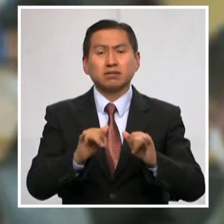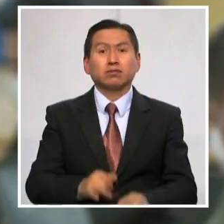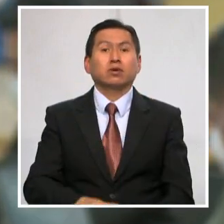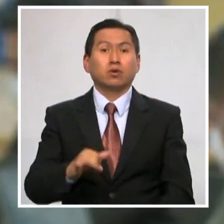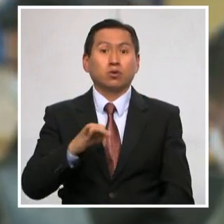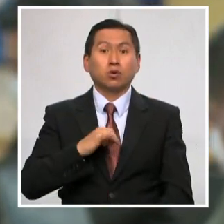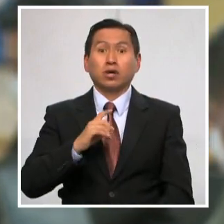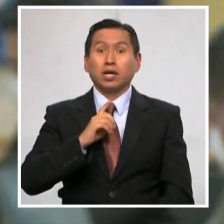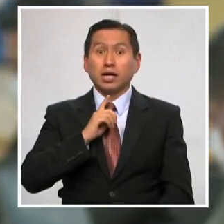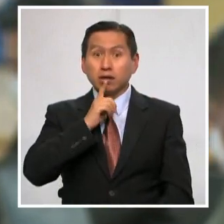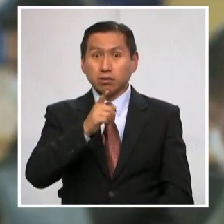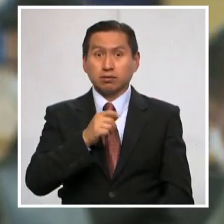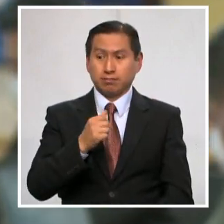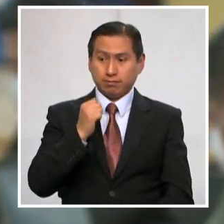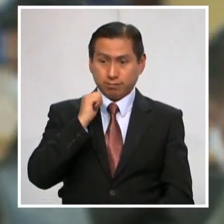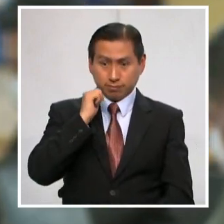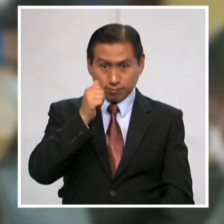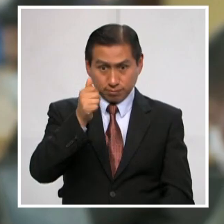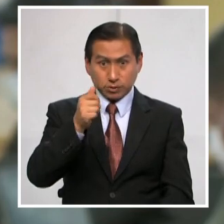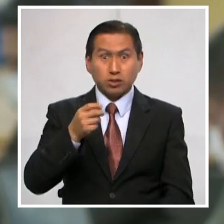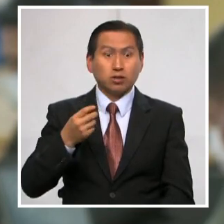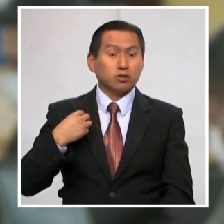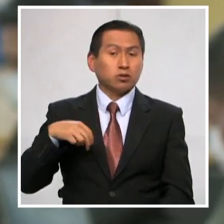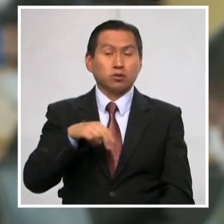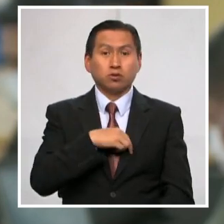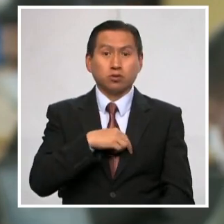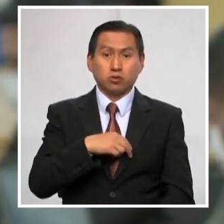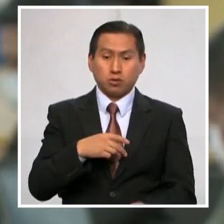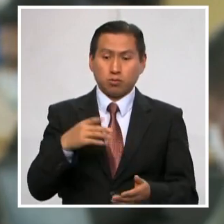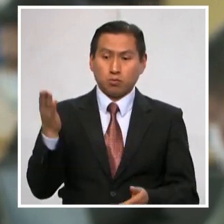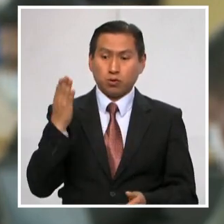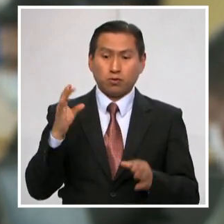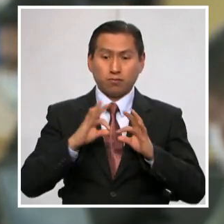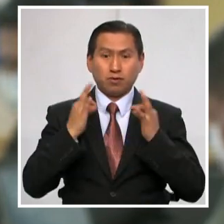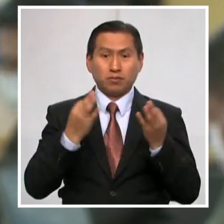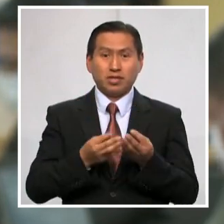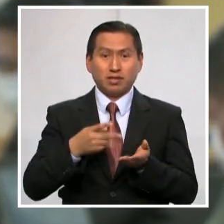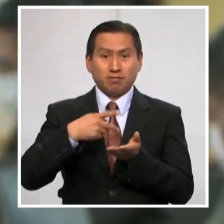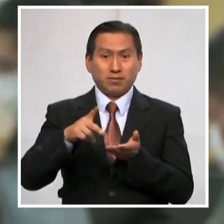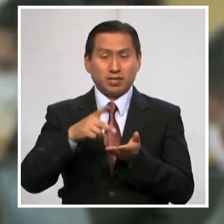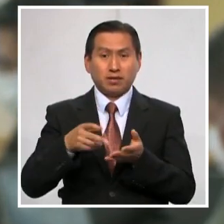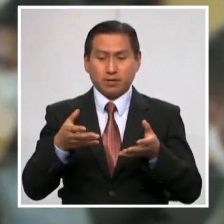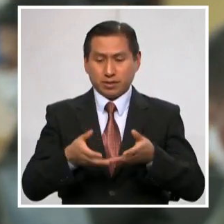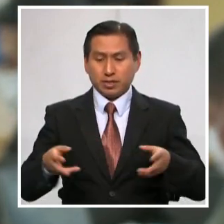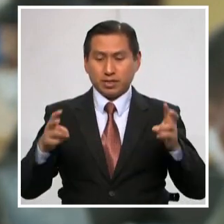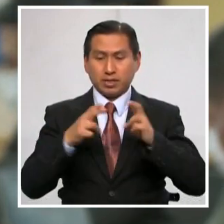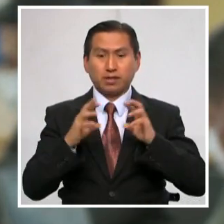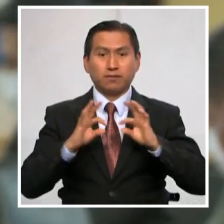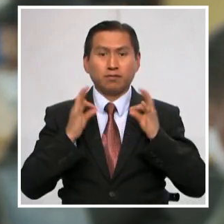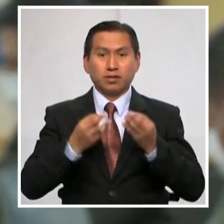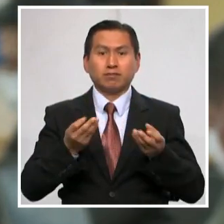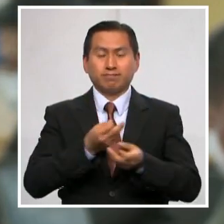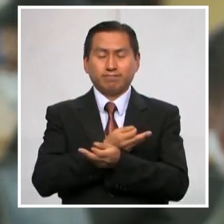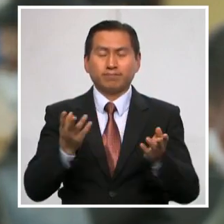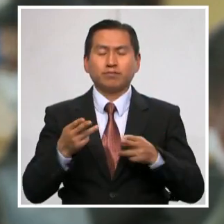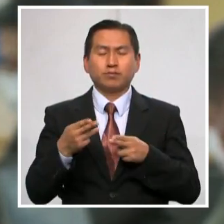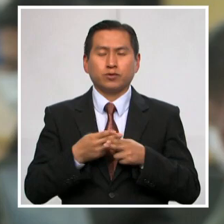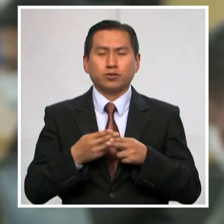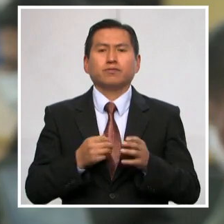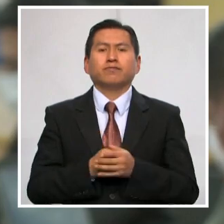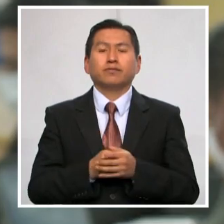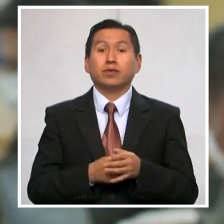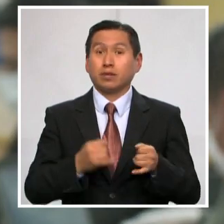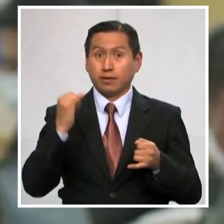que en los siguientes días estaremos entregando el bono familia y la canasta familiar. Finalmente,